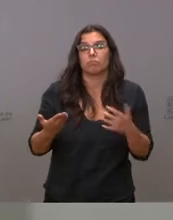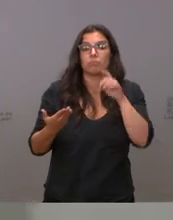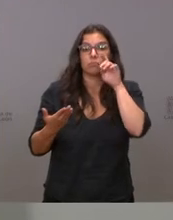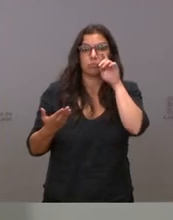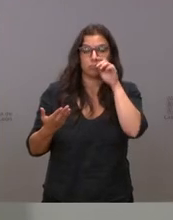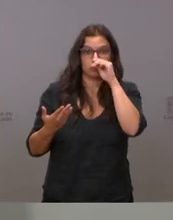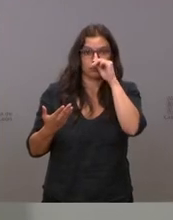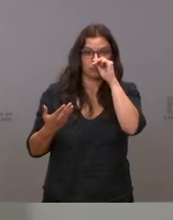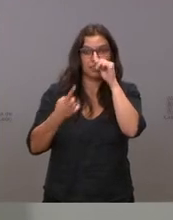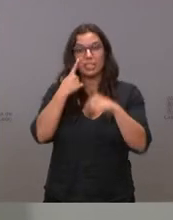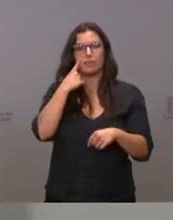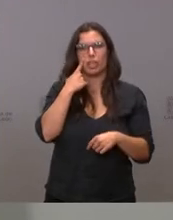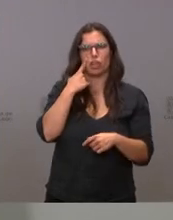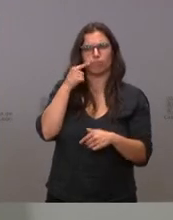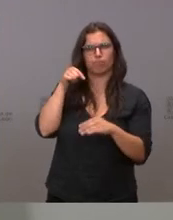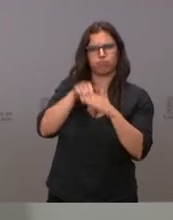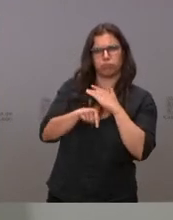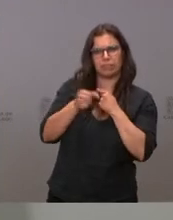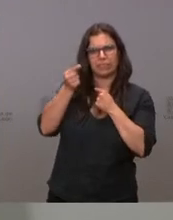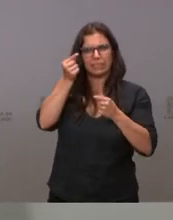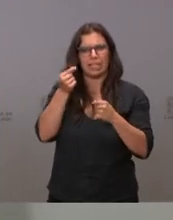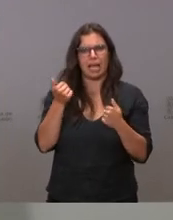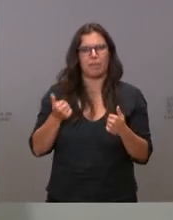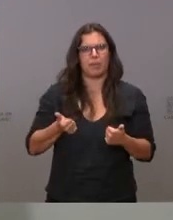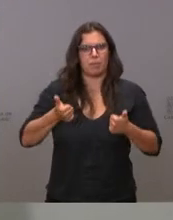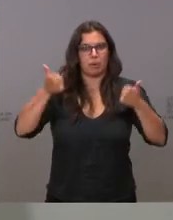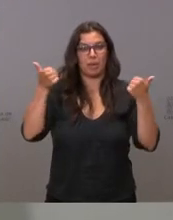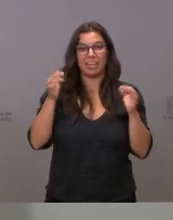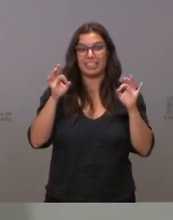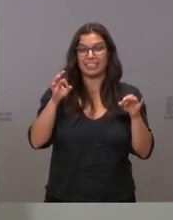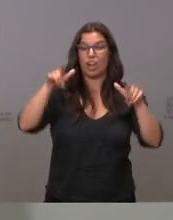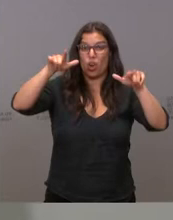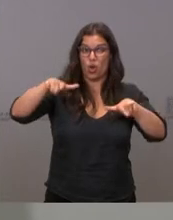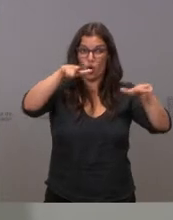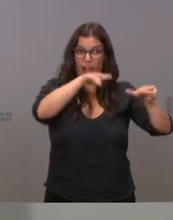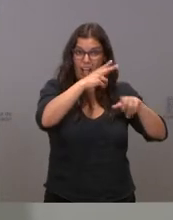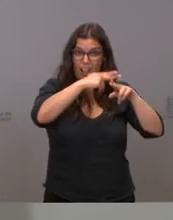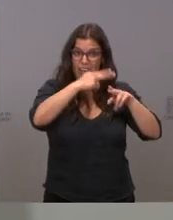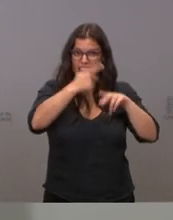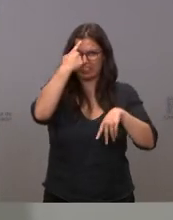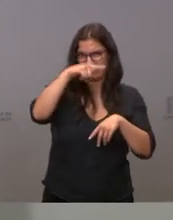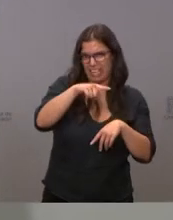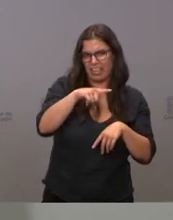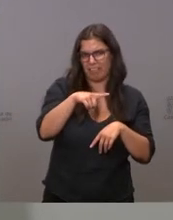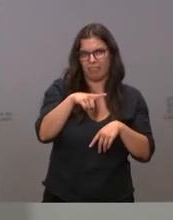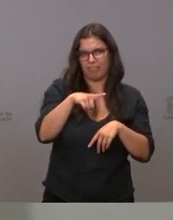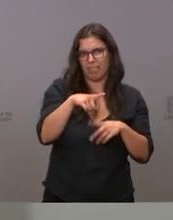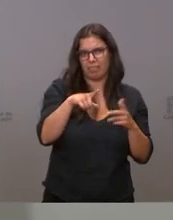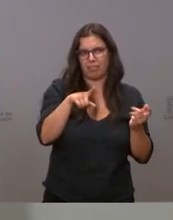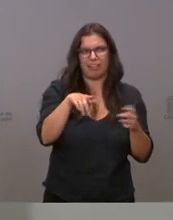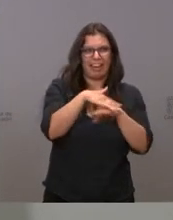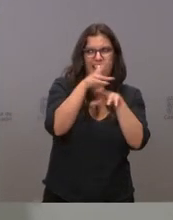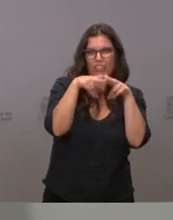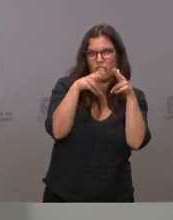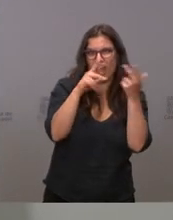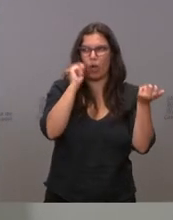las inspecciones en todos aquellos locales donde es conocido, de manera directa, por redes sociales, que